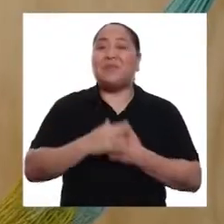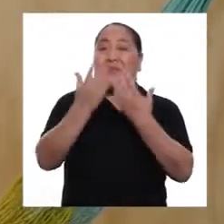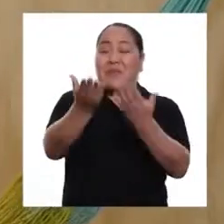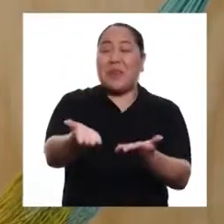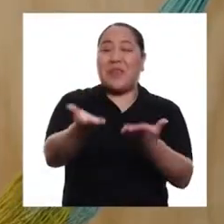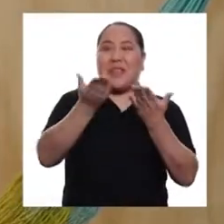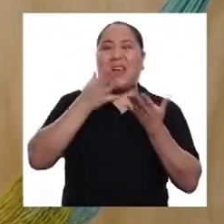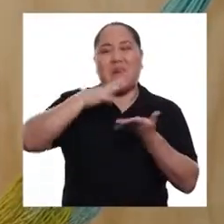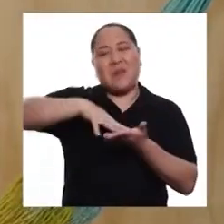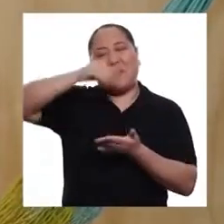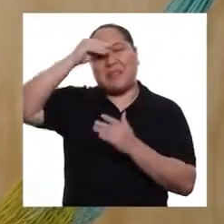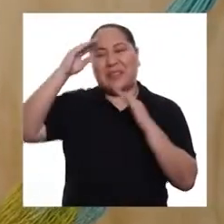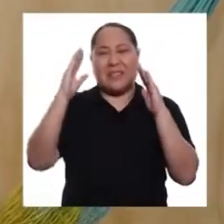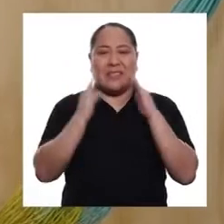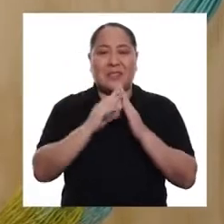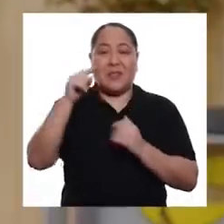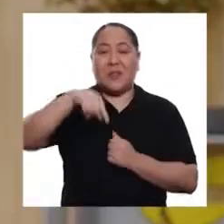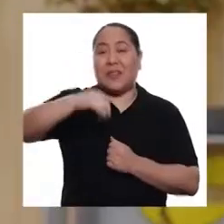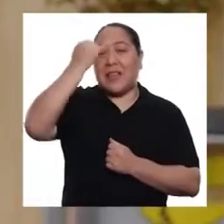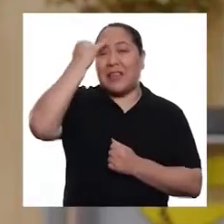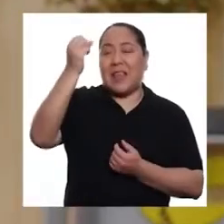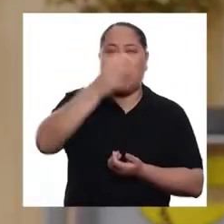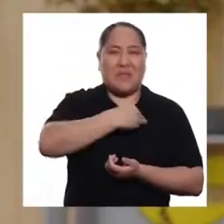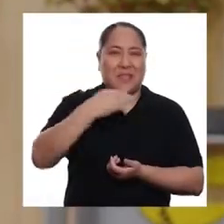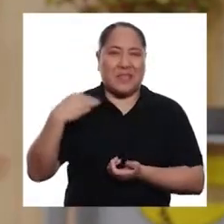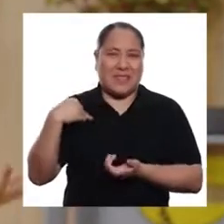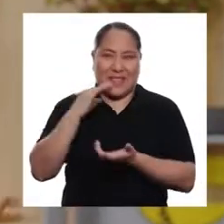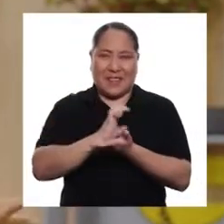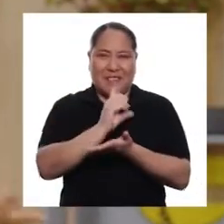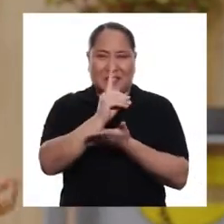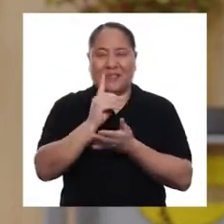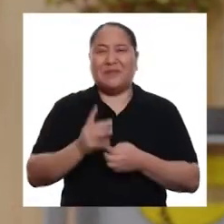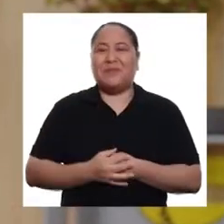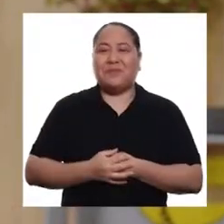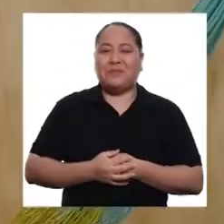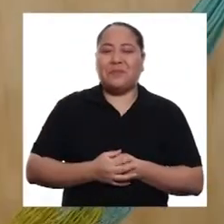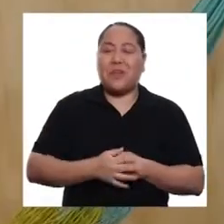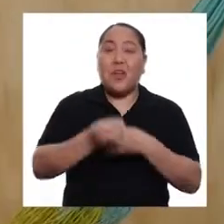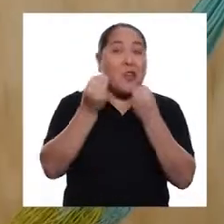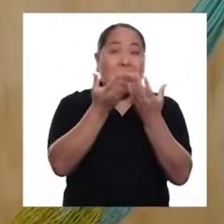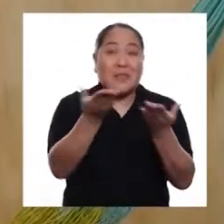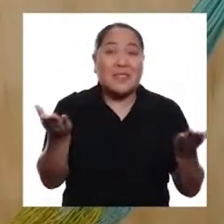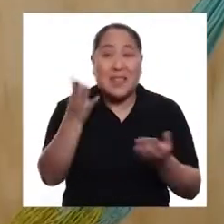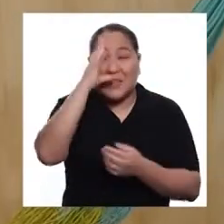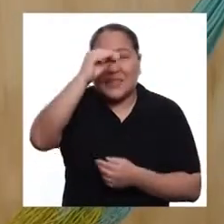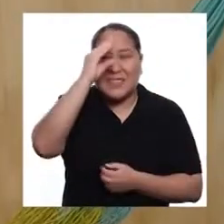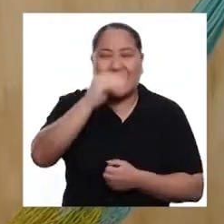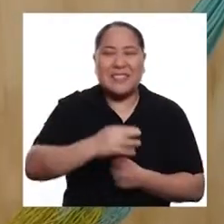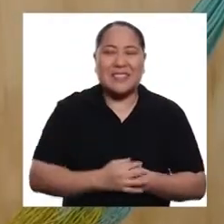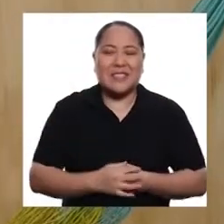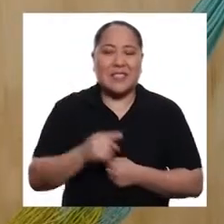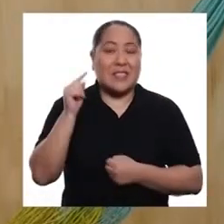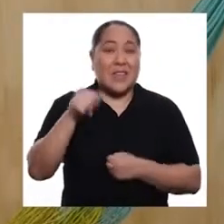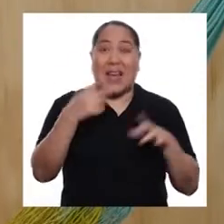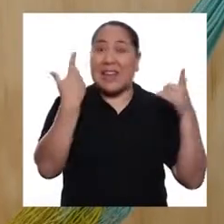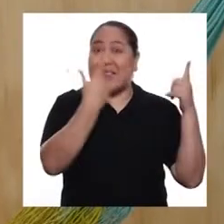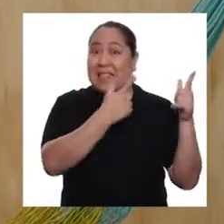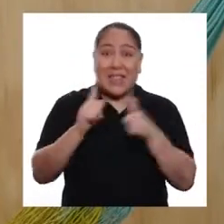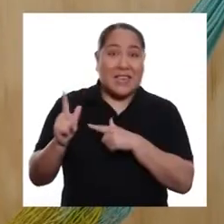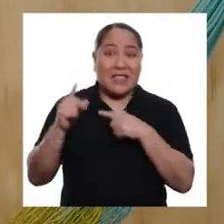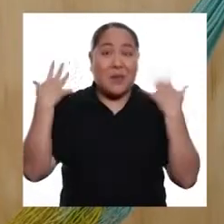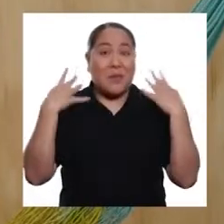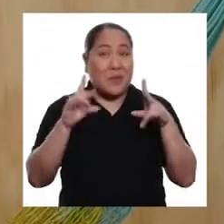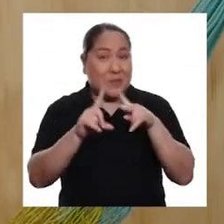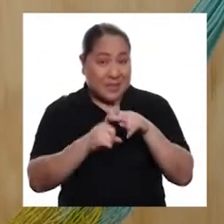Les damos la bienvenida a Aprendo en Casa, una iniciativa del Ministerio de Educación. ¿Cómo están, chicas y chicos? ¿Están